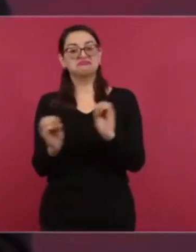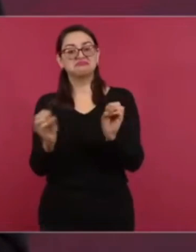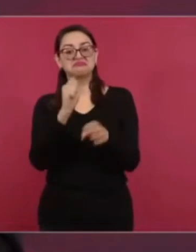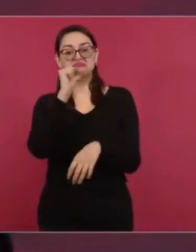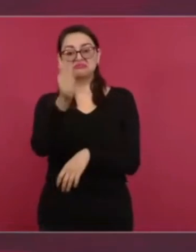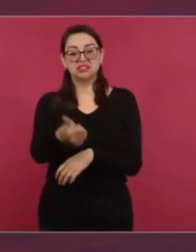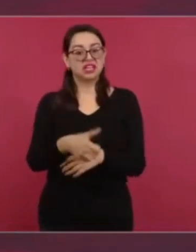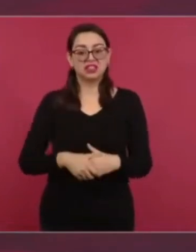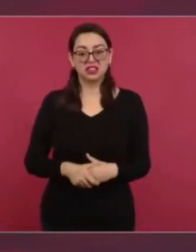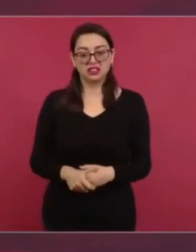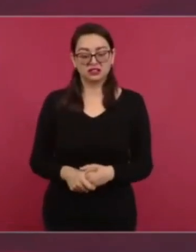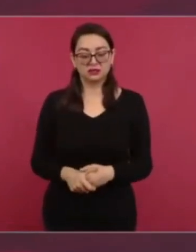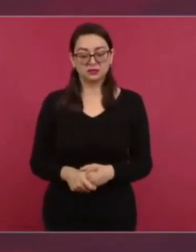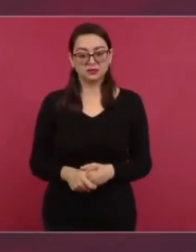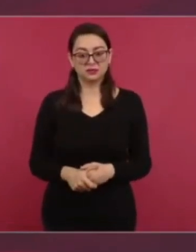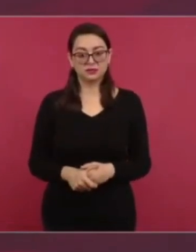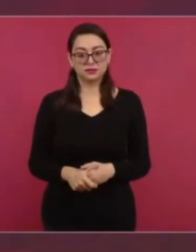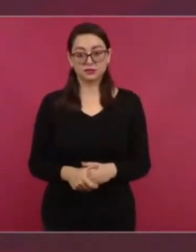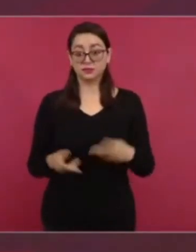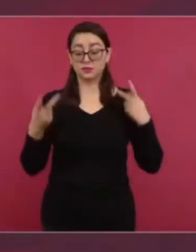que el juez